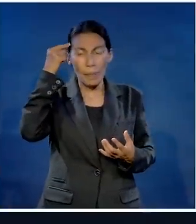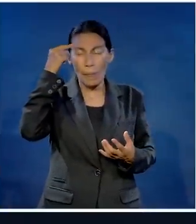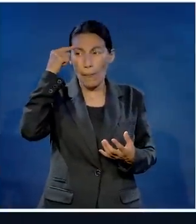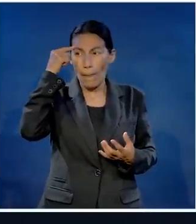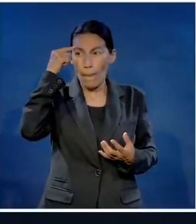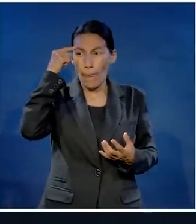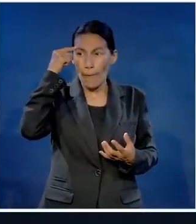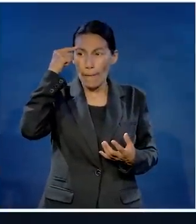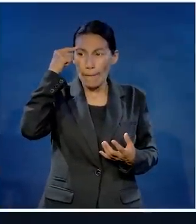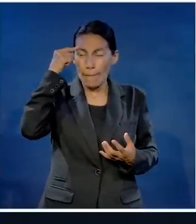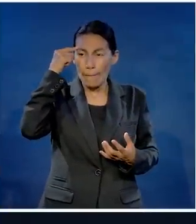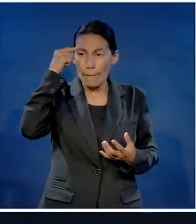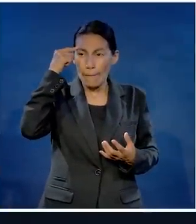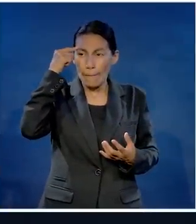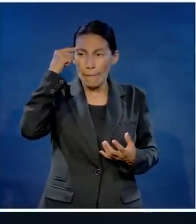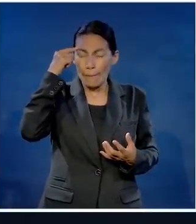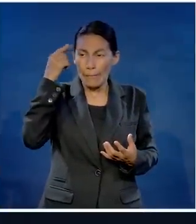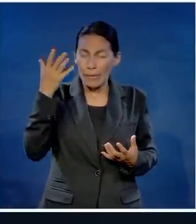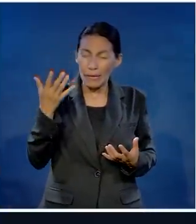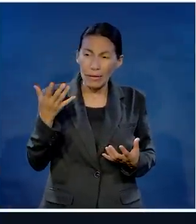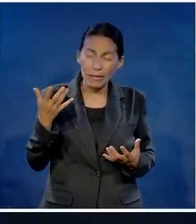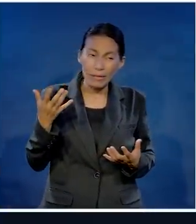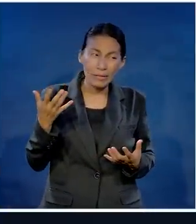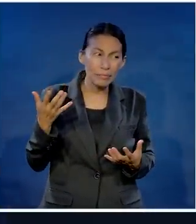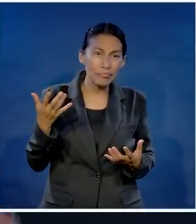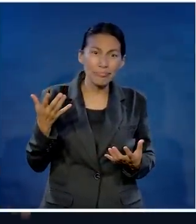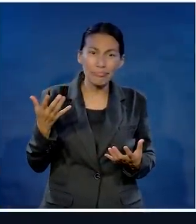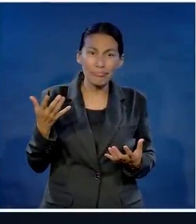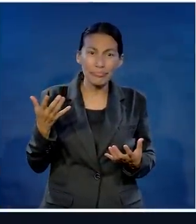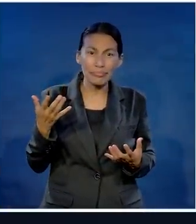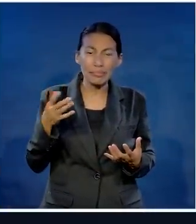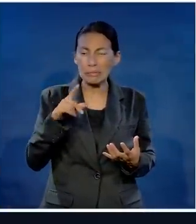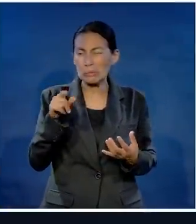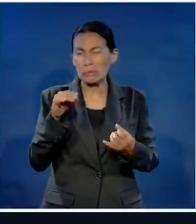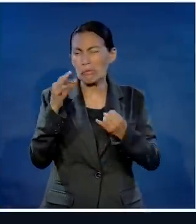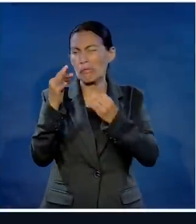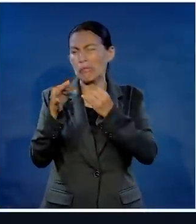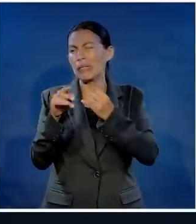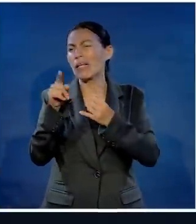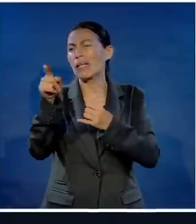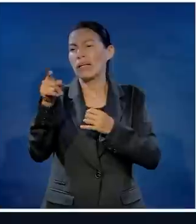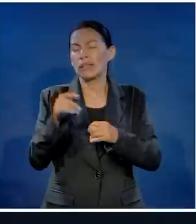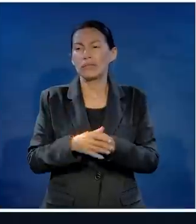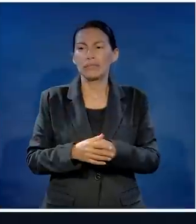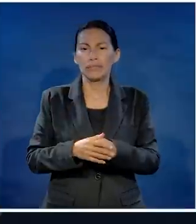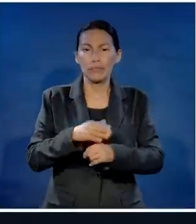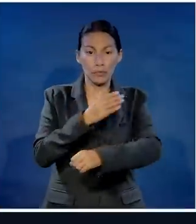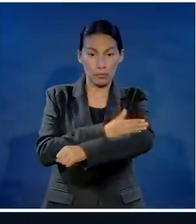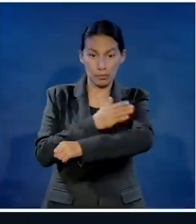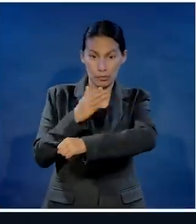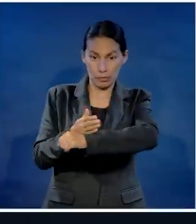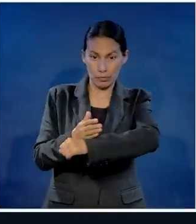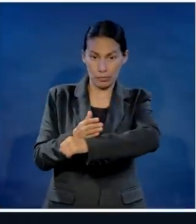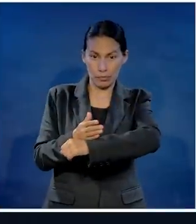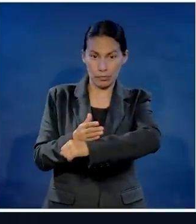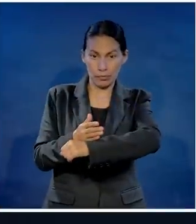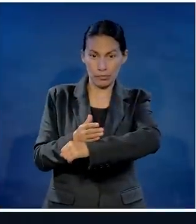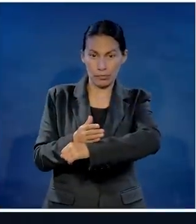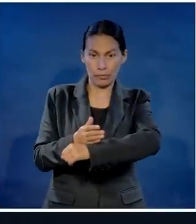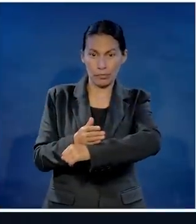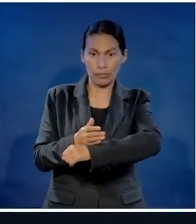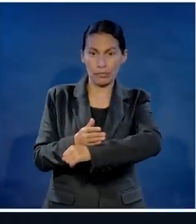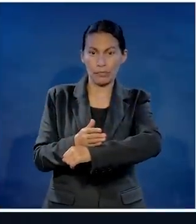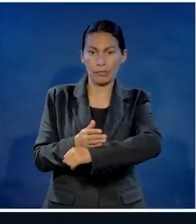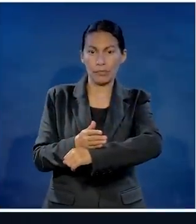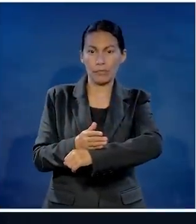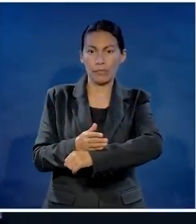piensa Orozco piensa, piensa piensa y entonces al final del área del snack había un compañero no era un